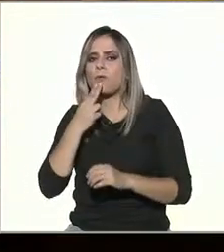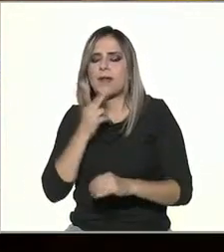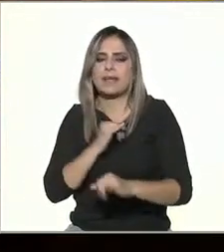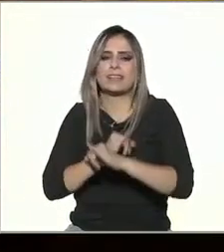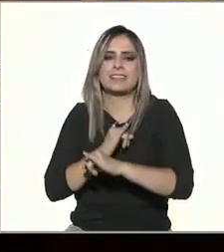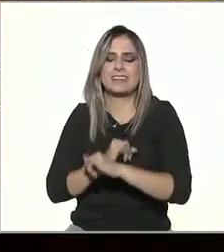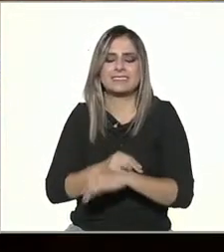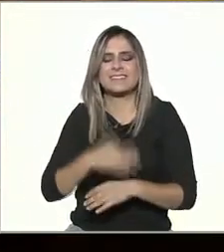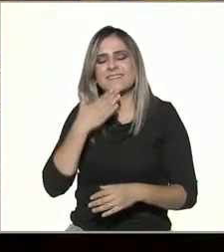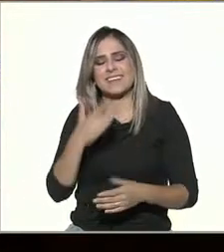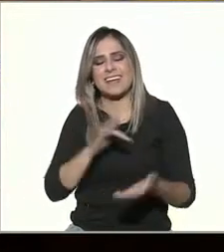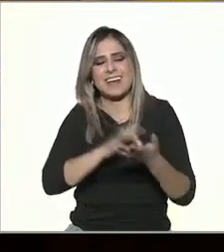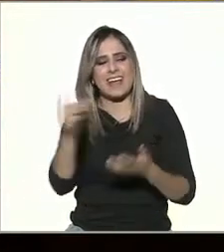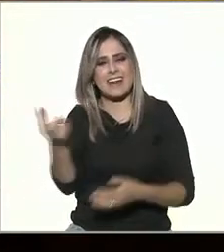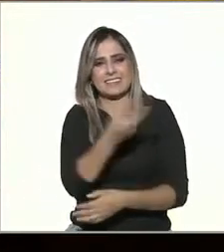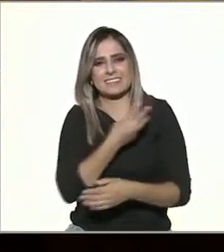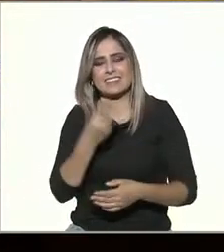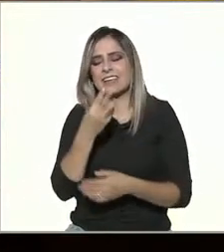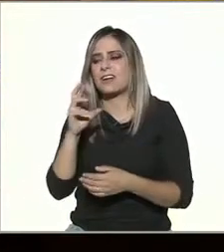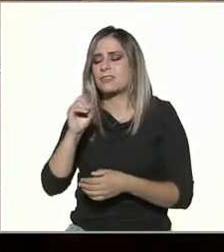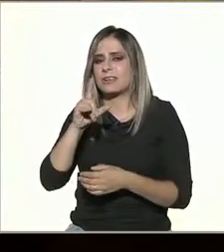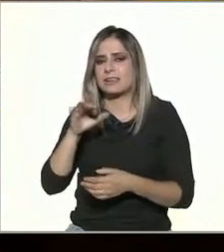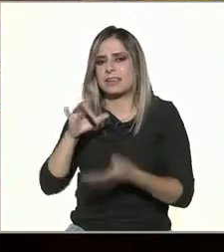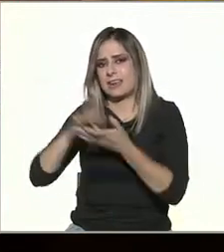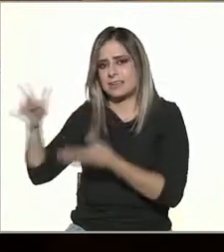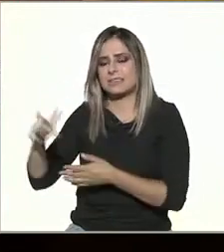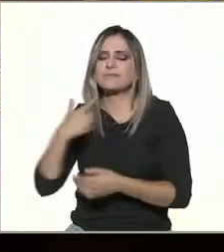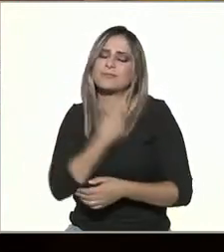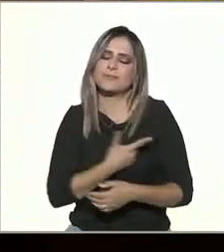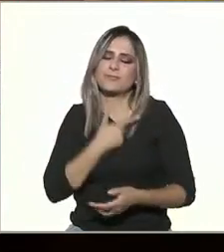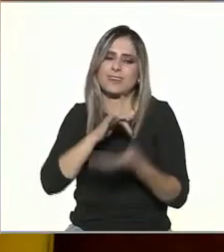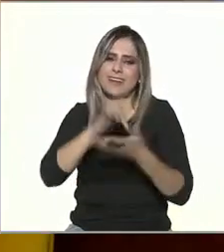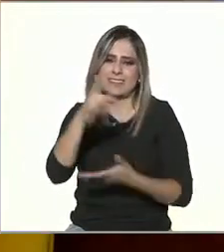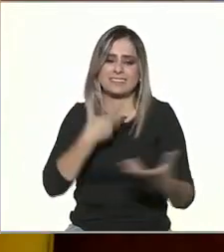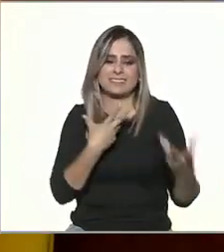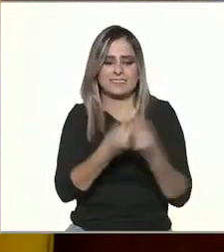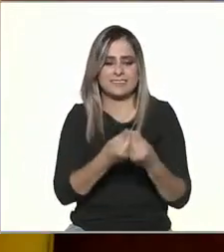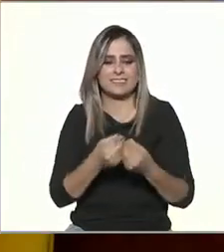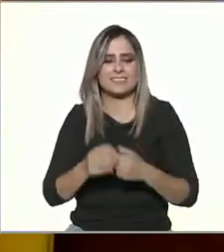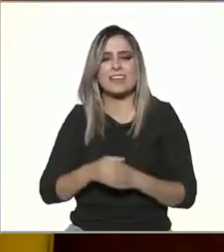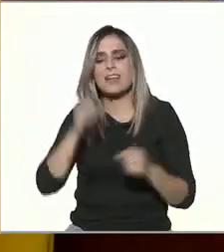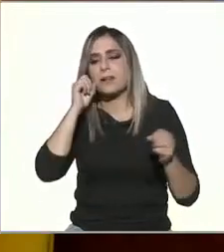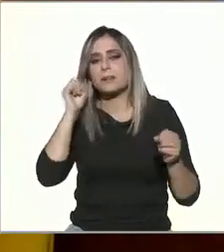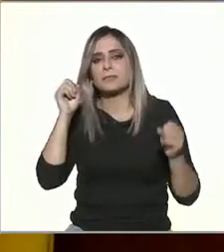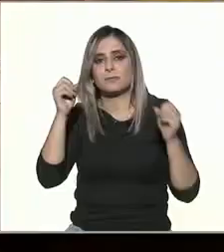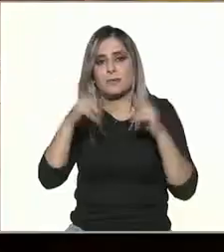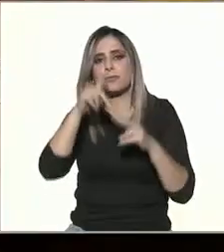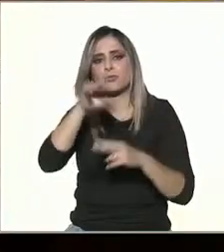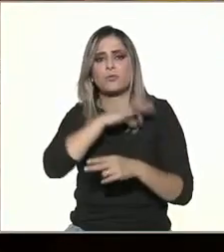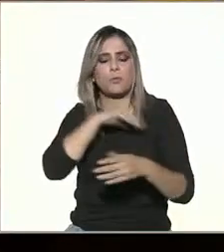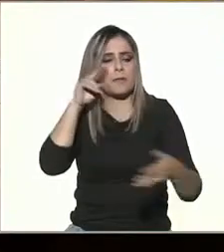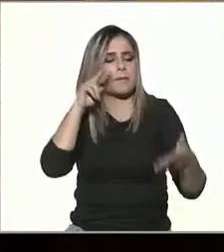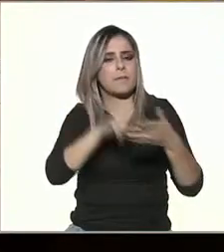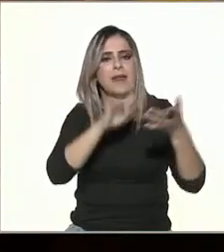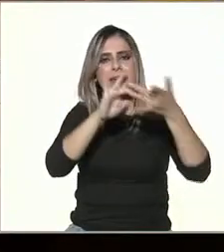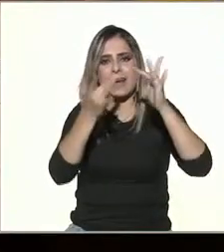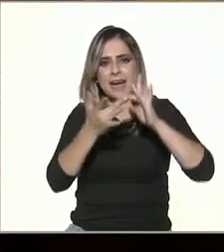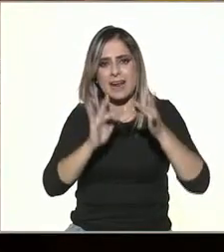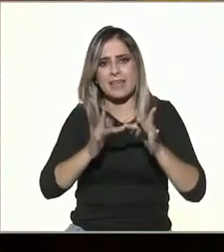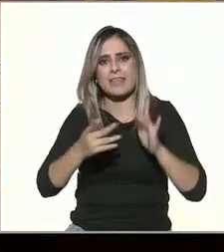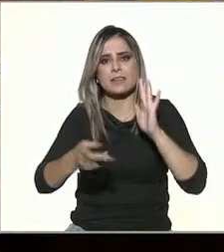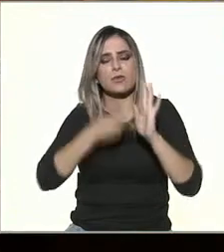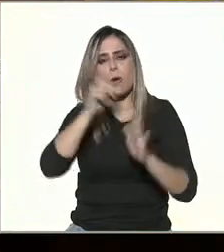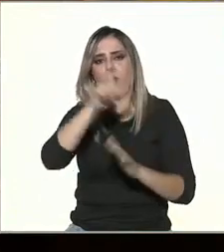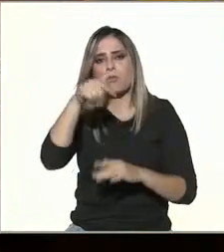lenguaje gracias a los tres Rosely gracias un placer Lupita haber estado contigo y vemos el programa en repetición en repetición